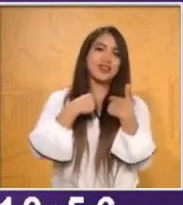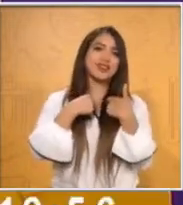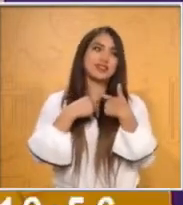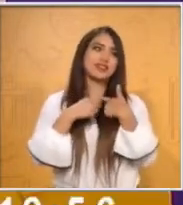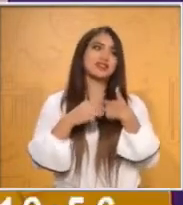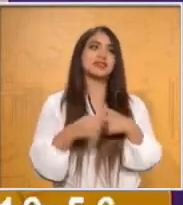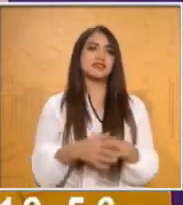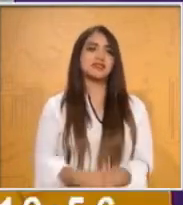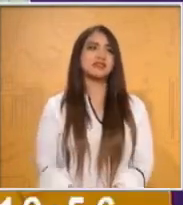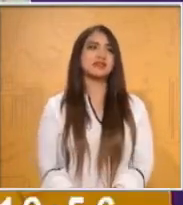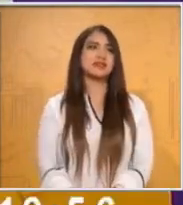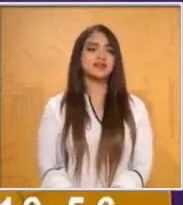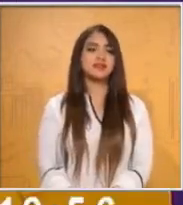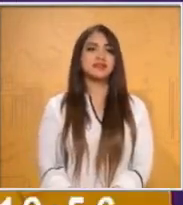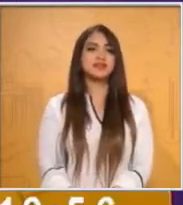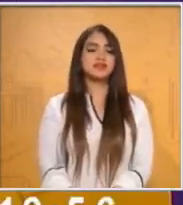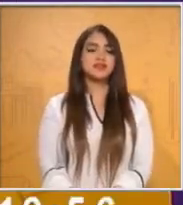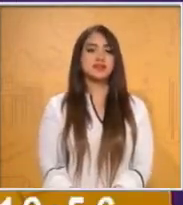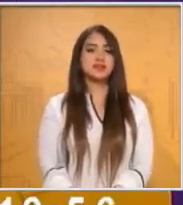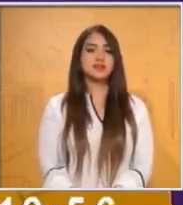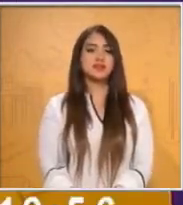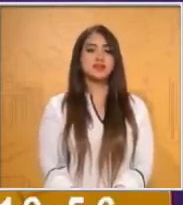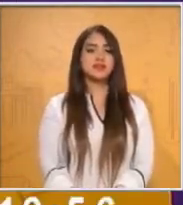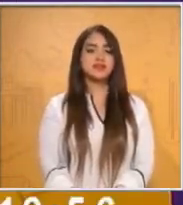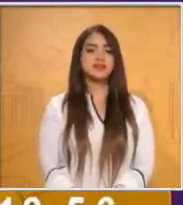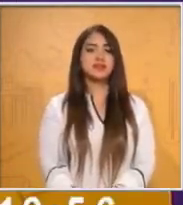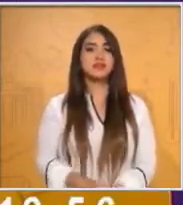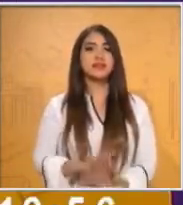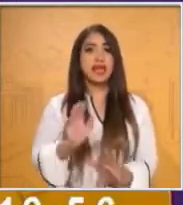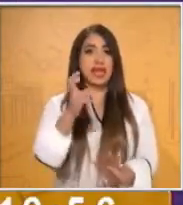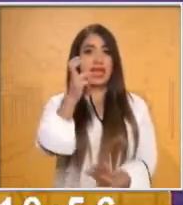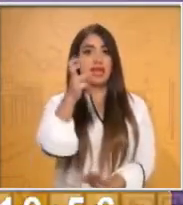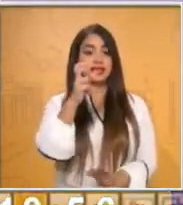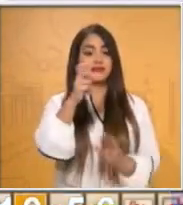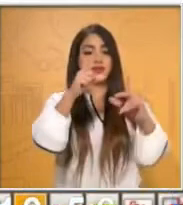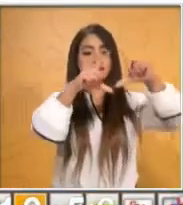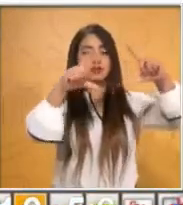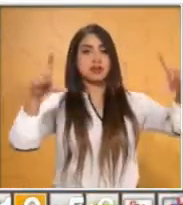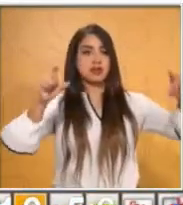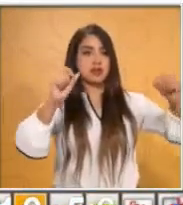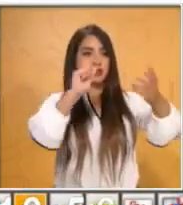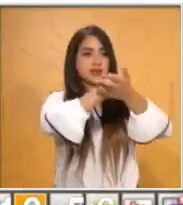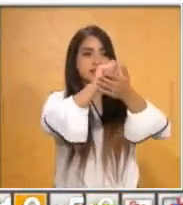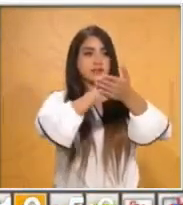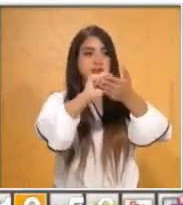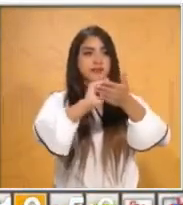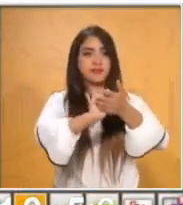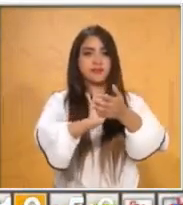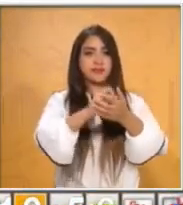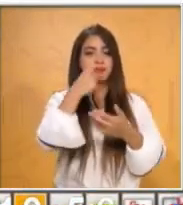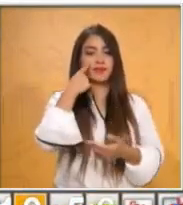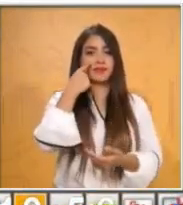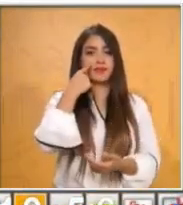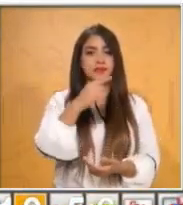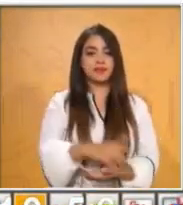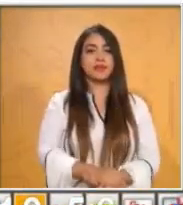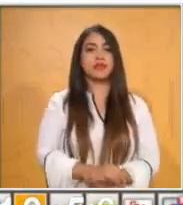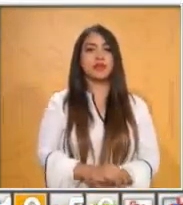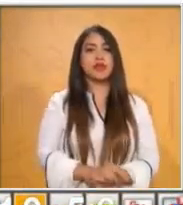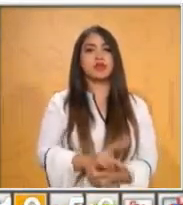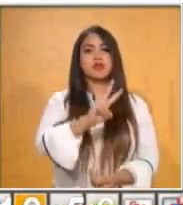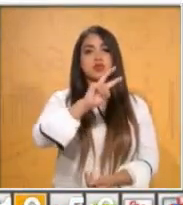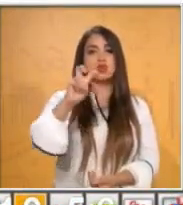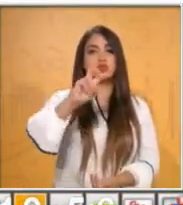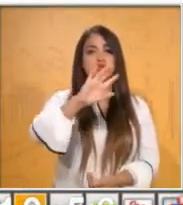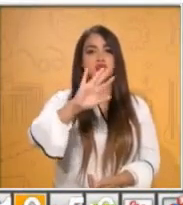ganó maestra Ana! Entonces vas a registrar en la tabla los resultados siguientes. En este caso doscientos